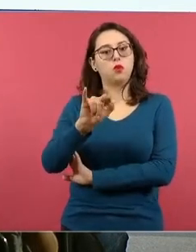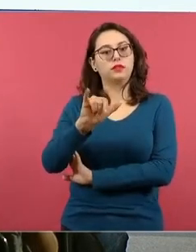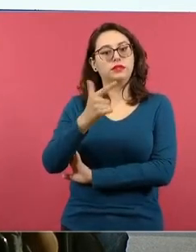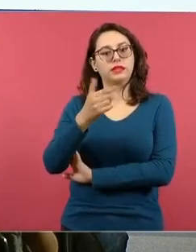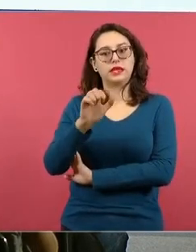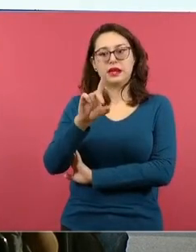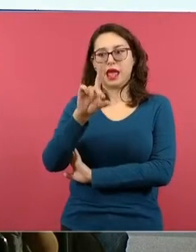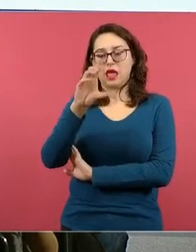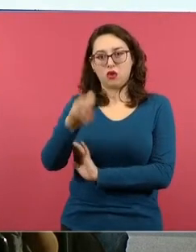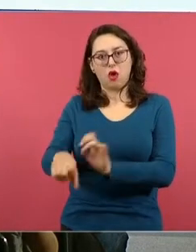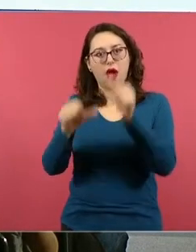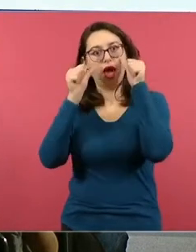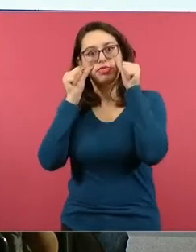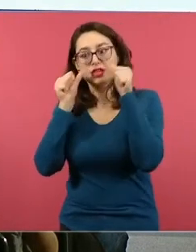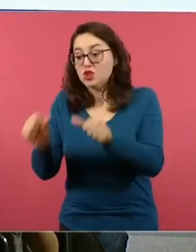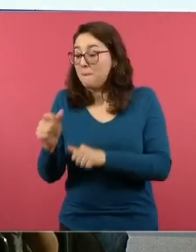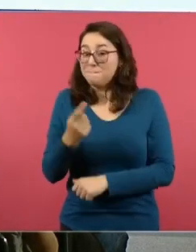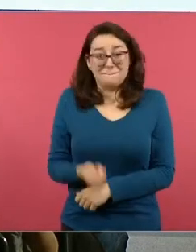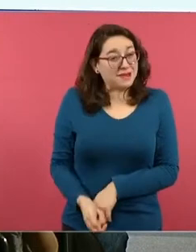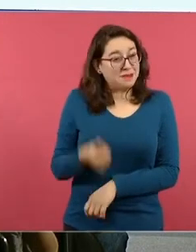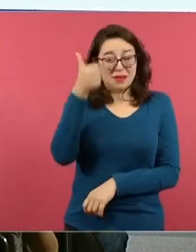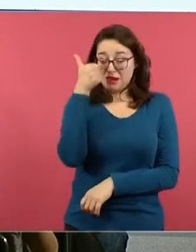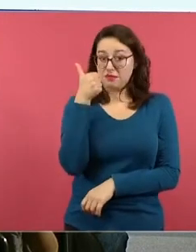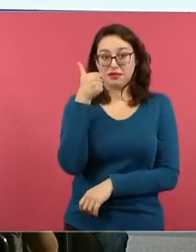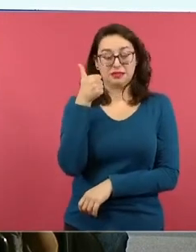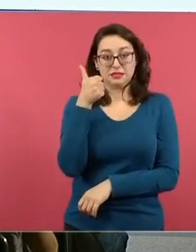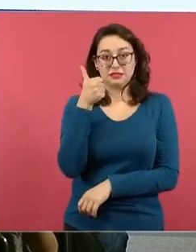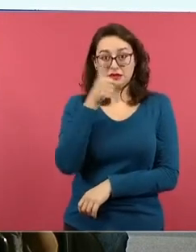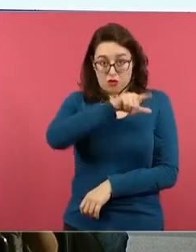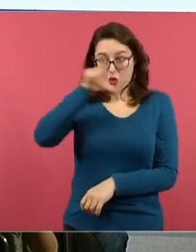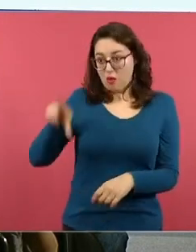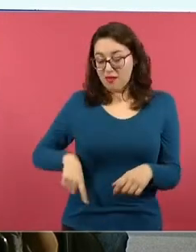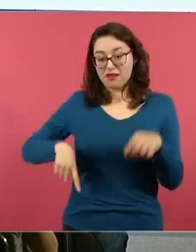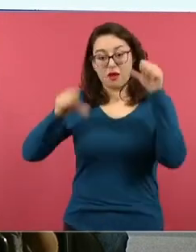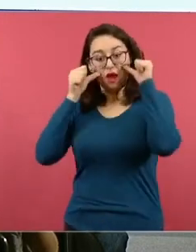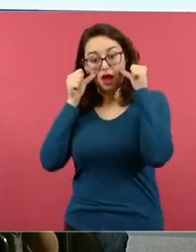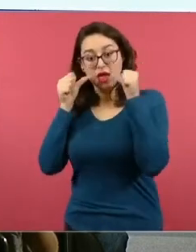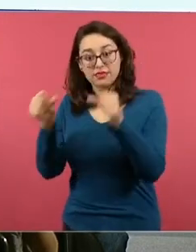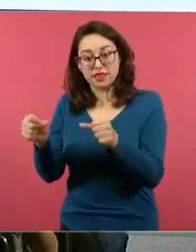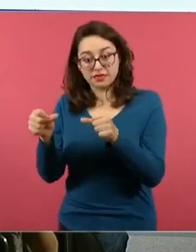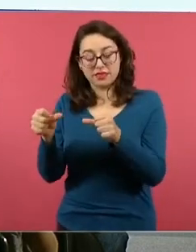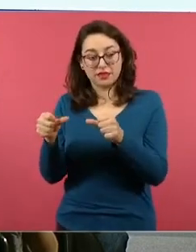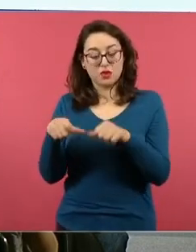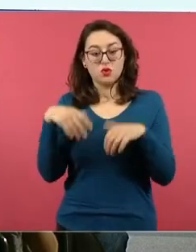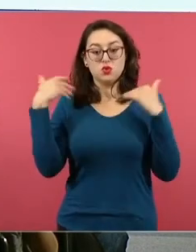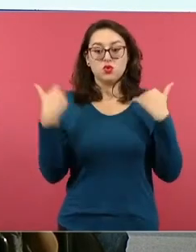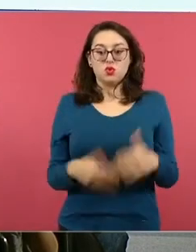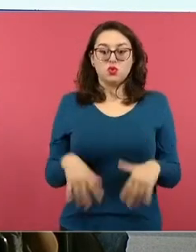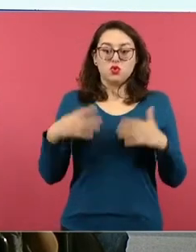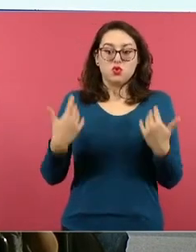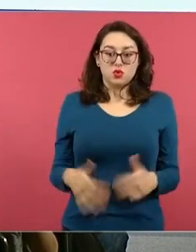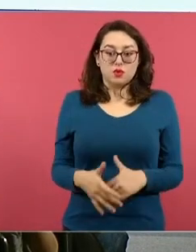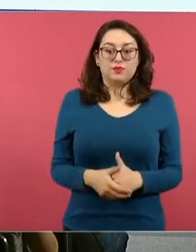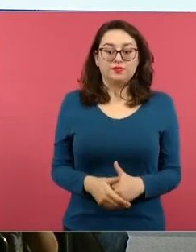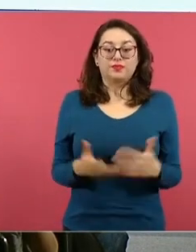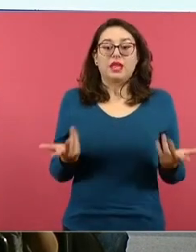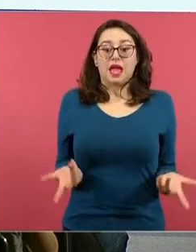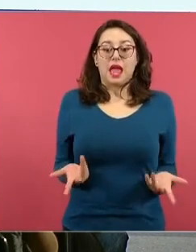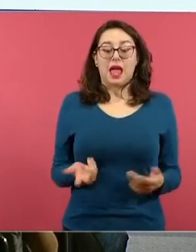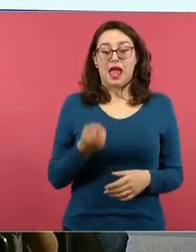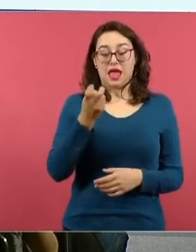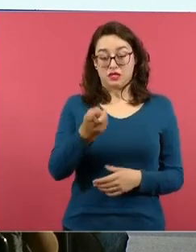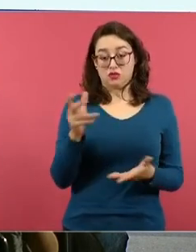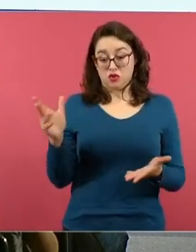desarrollar un proyecto en el escenario escolar que justo en un libro sin recetas de primer grado página